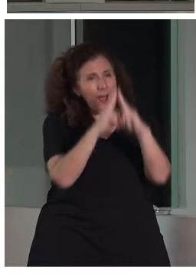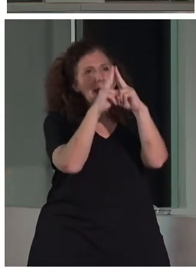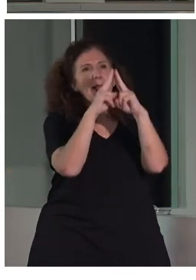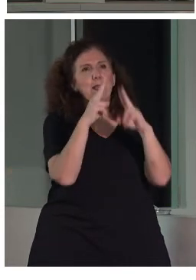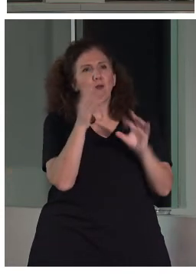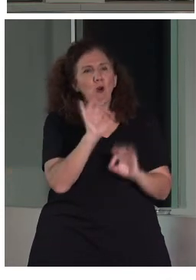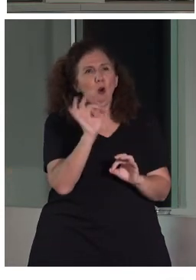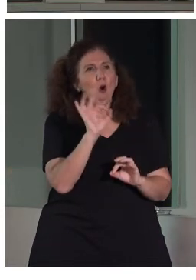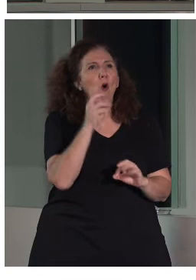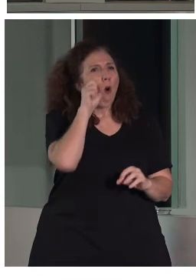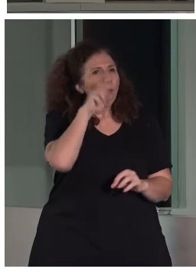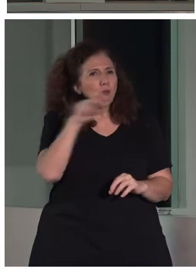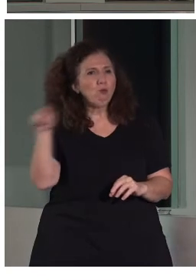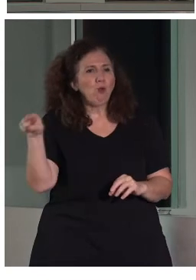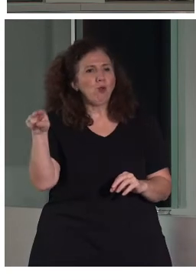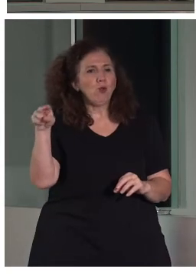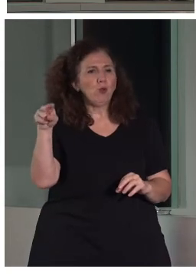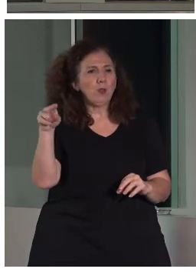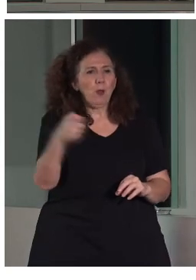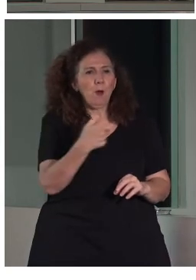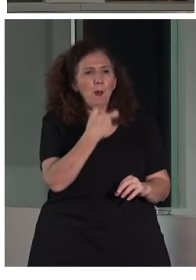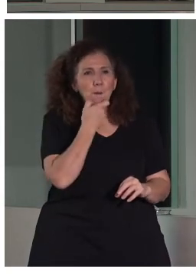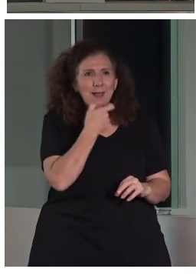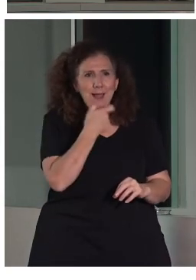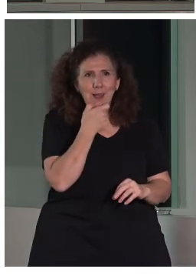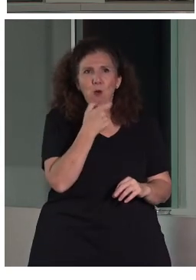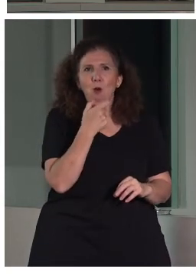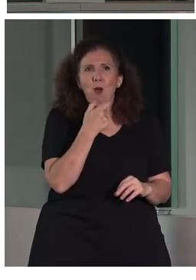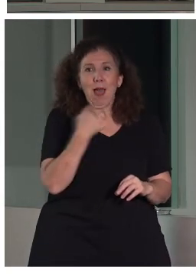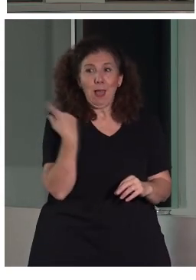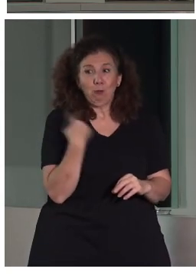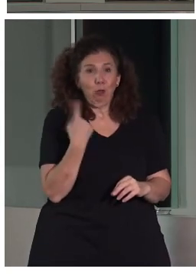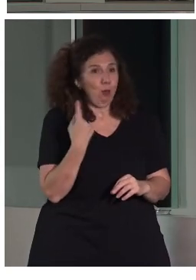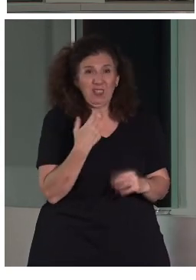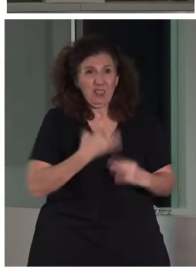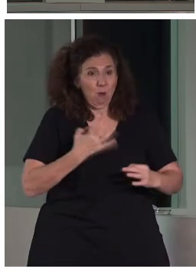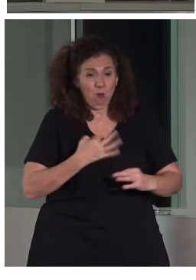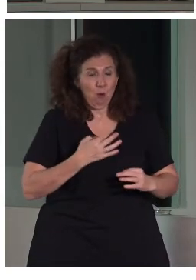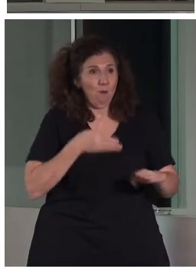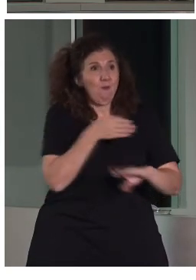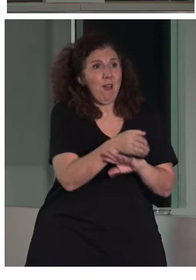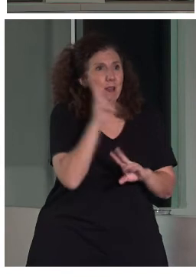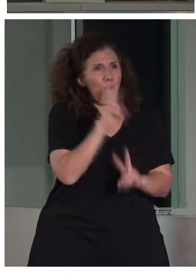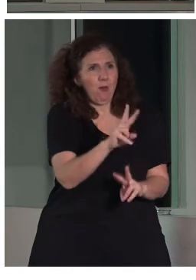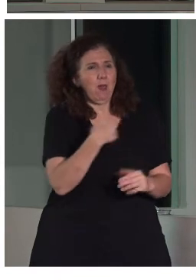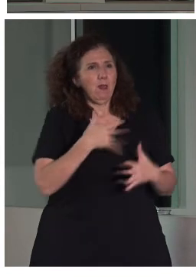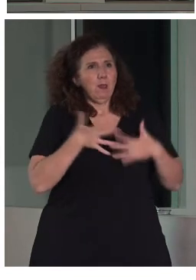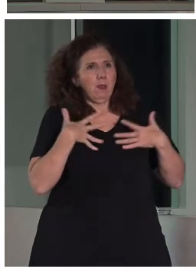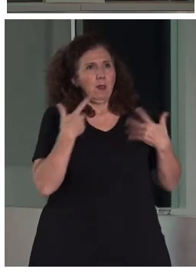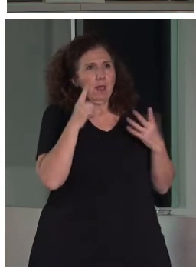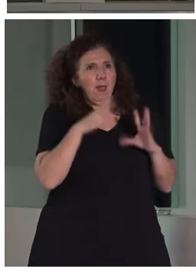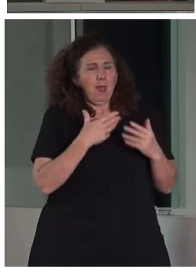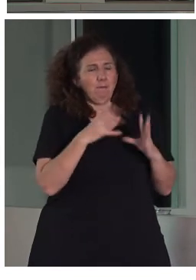en el Museo Británico. Pues sí, efectivamente, nos apetecería tocar, porque es algo innato, natural. Bueno, pues este tipo de